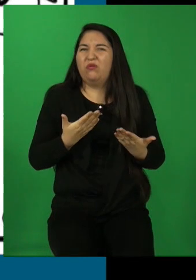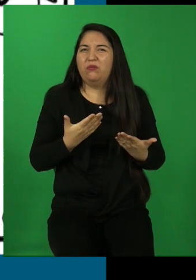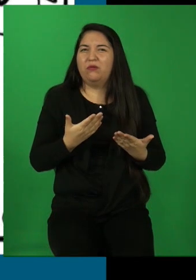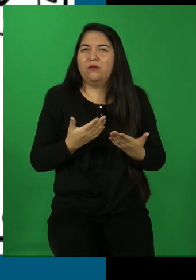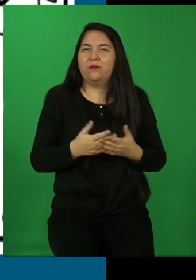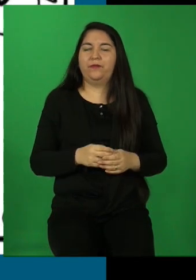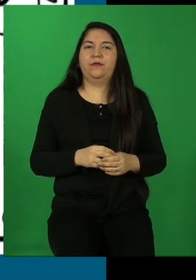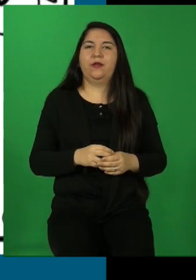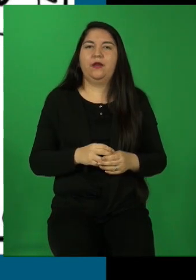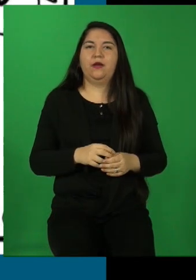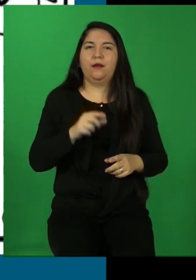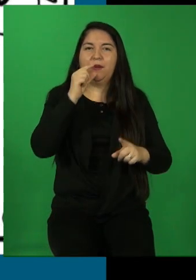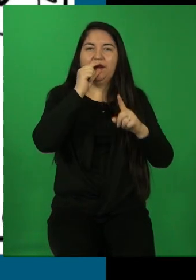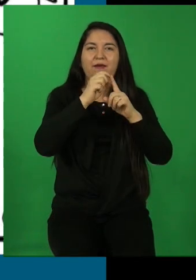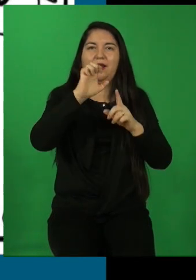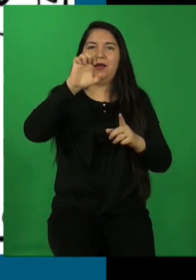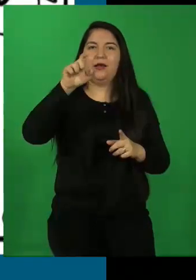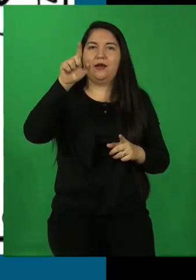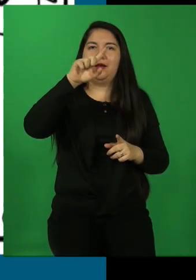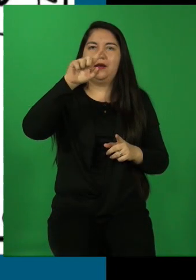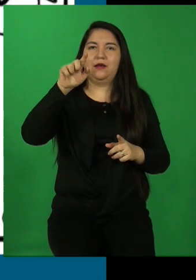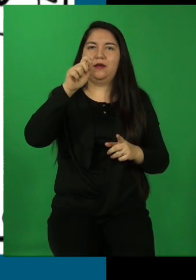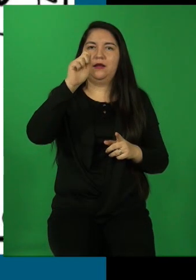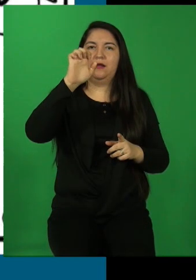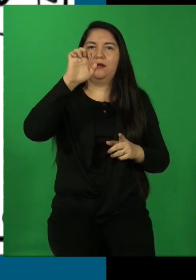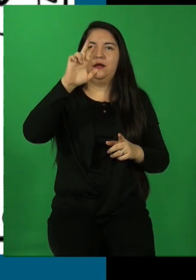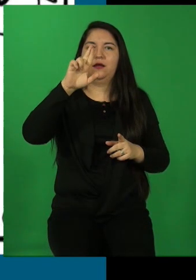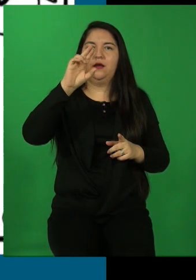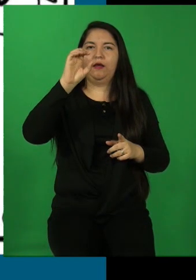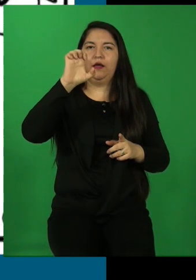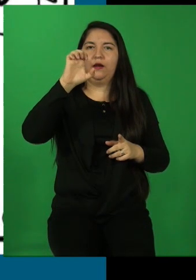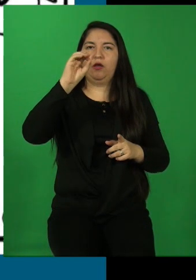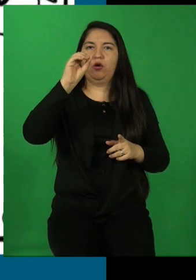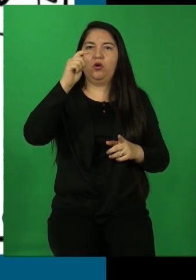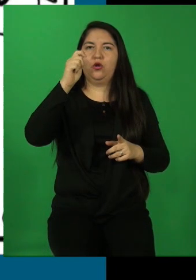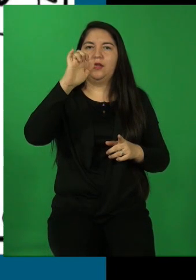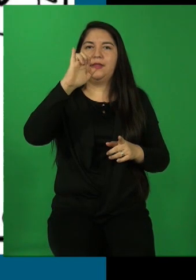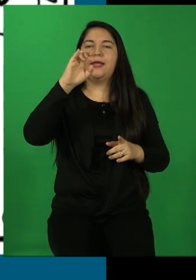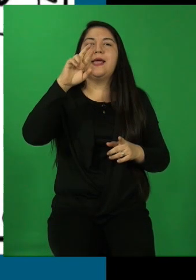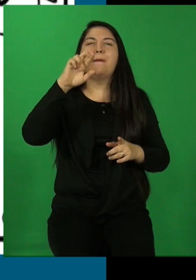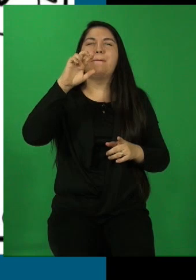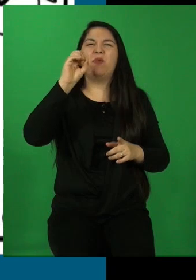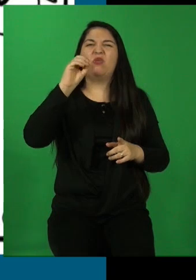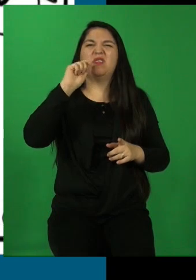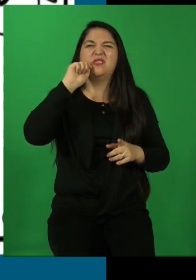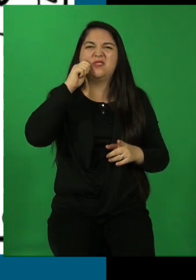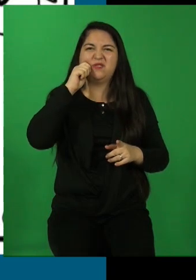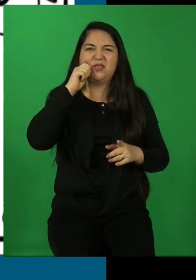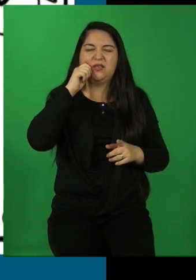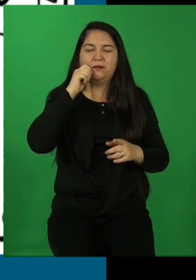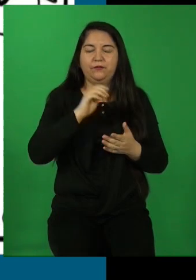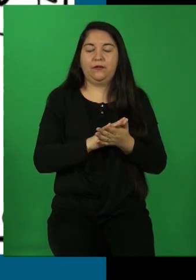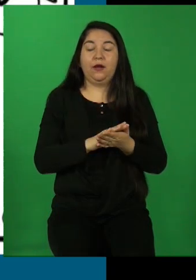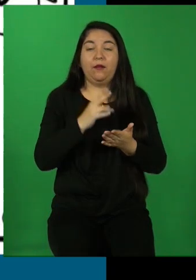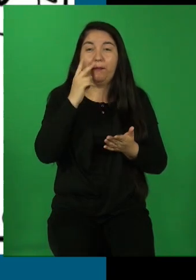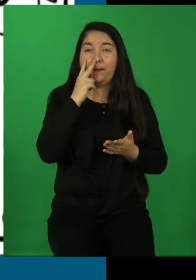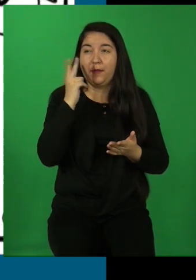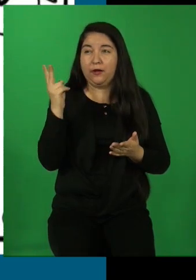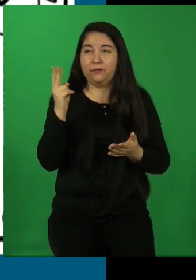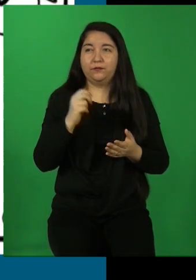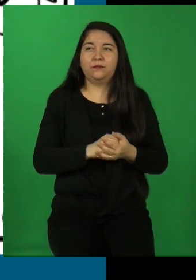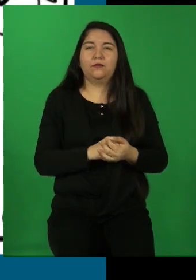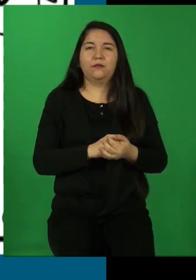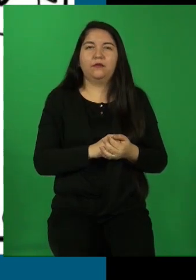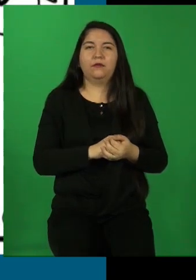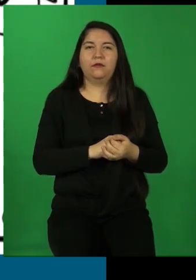Vamos a leer este cómics de Mafalda. Dice, uy, mira a la nena, es como vos y no llora. Qué